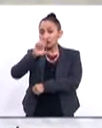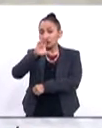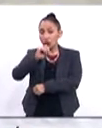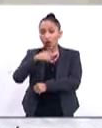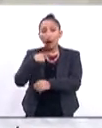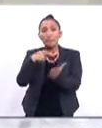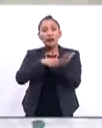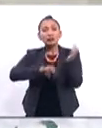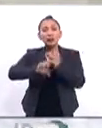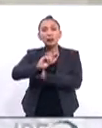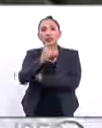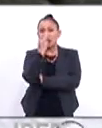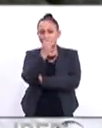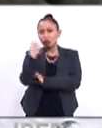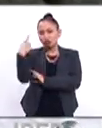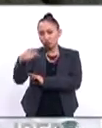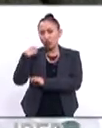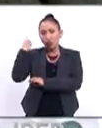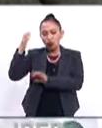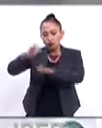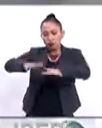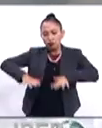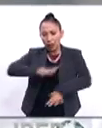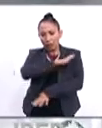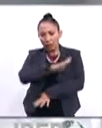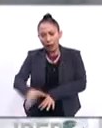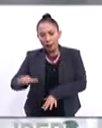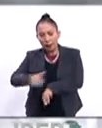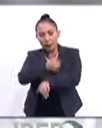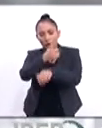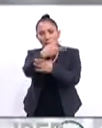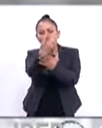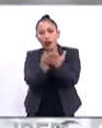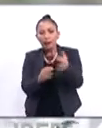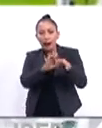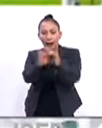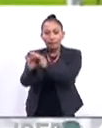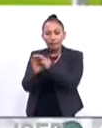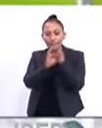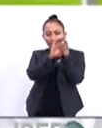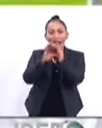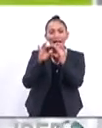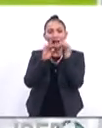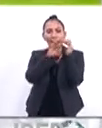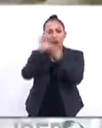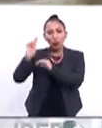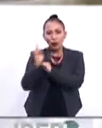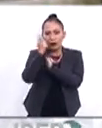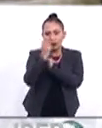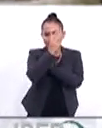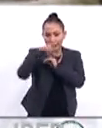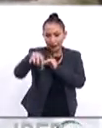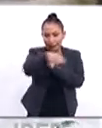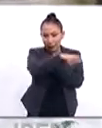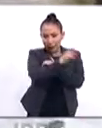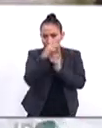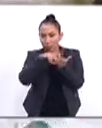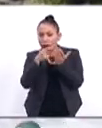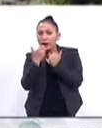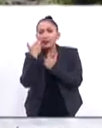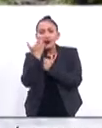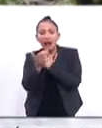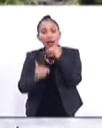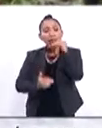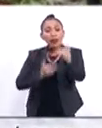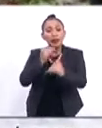1992, durante su conferencia general, crea el programa de hermanamiento y redes universitarias. Este proyecto busca